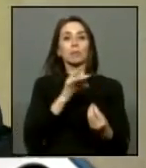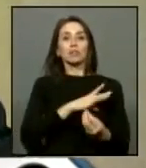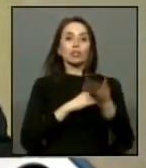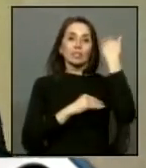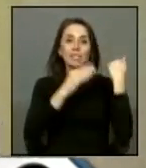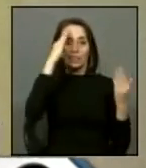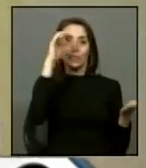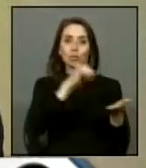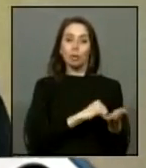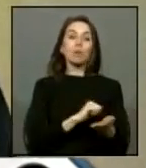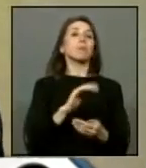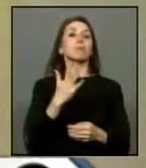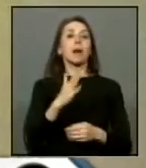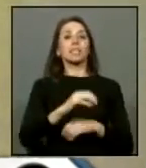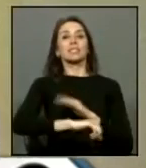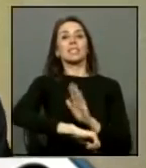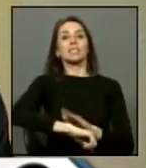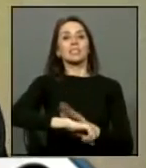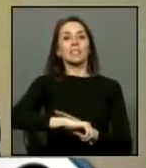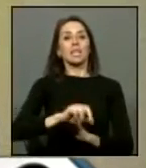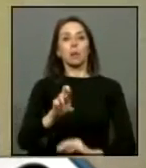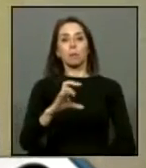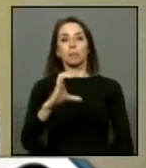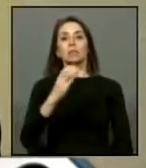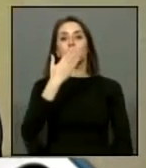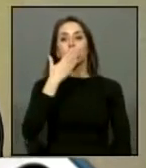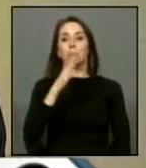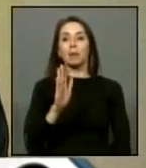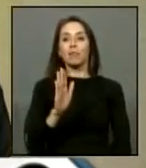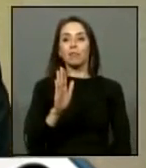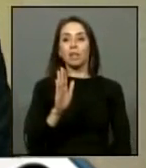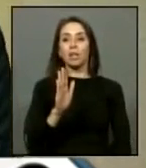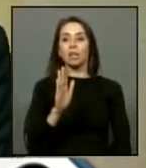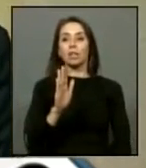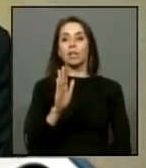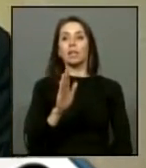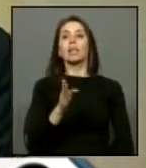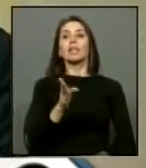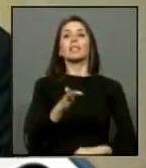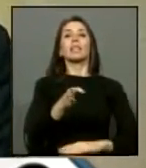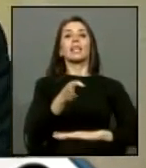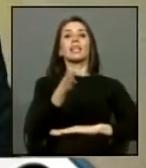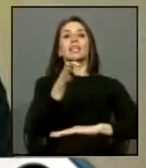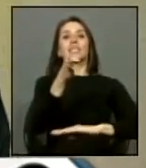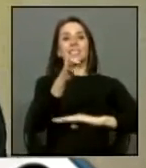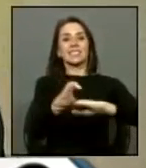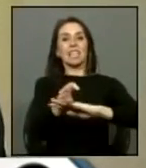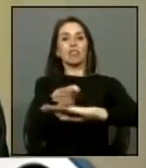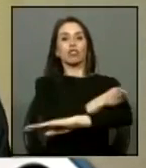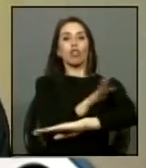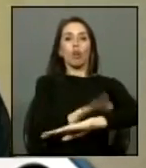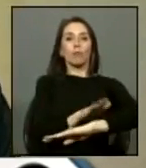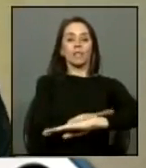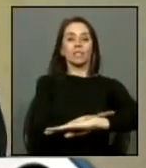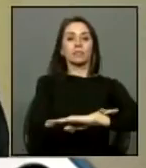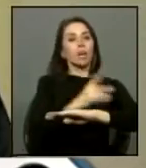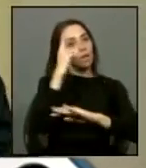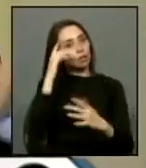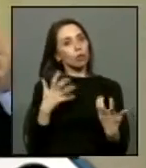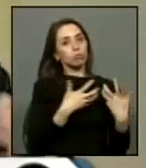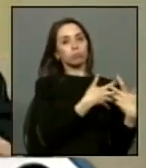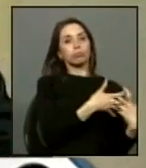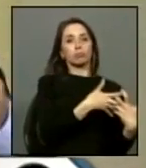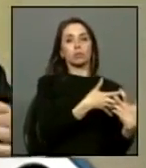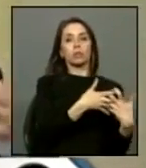Pareciera que a la izquierda del Partido Comunista lo que prefiere es tener una centro derecha que no es capaz de cuadrarse y